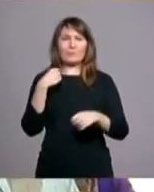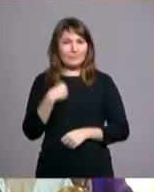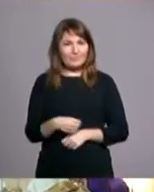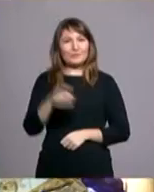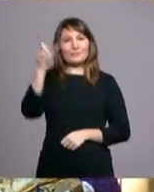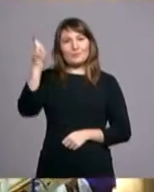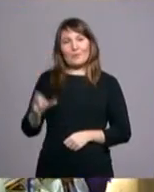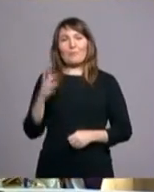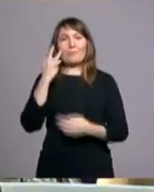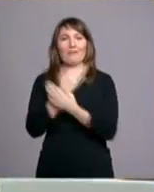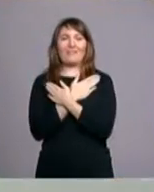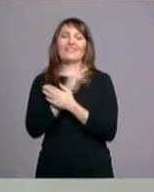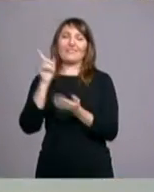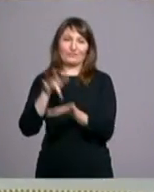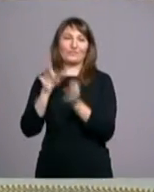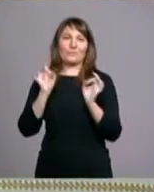Santísima Virgen María.